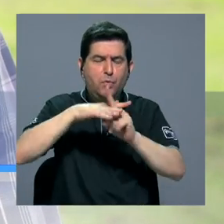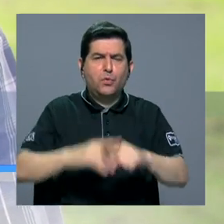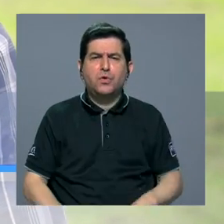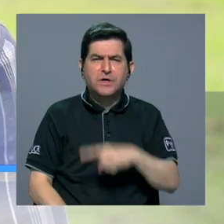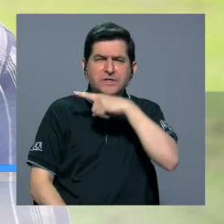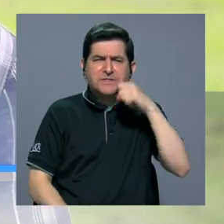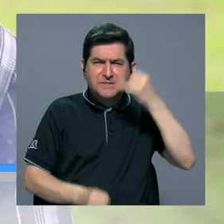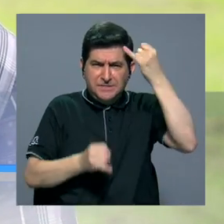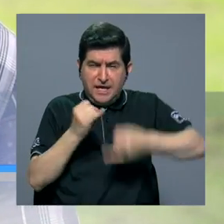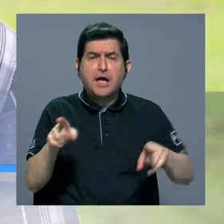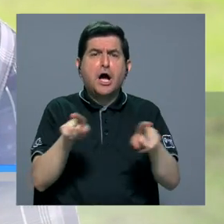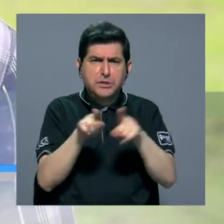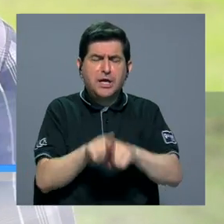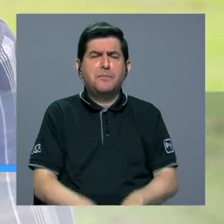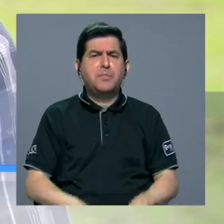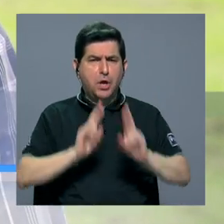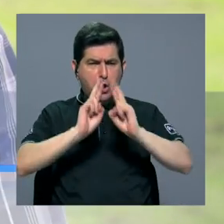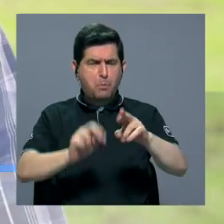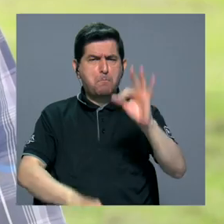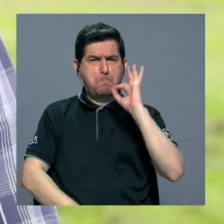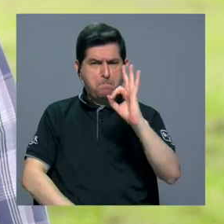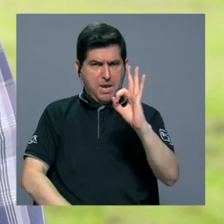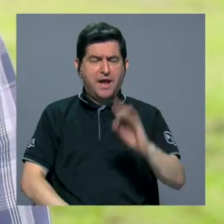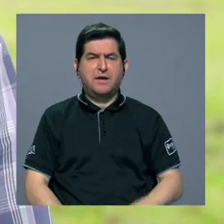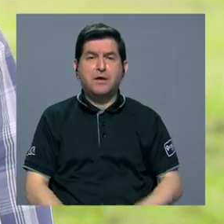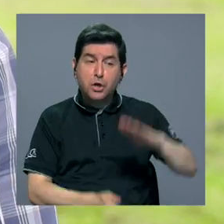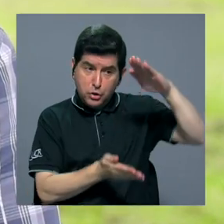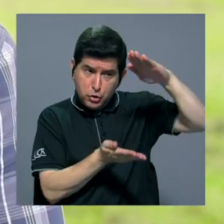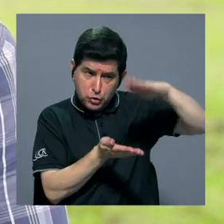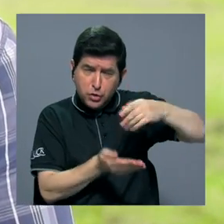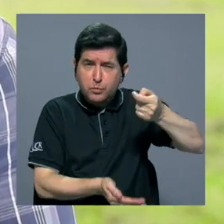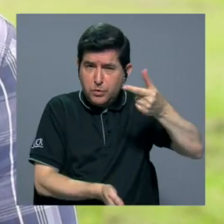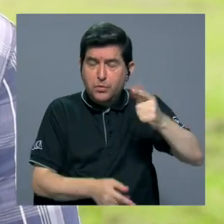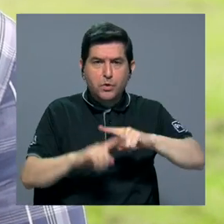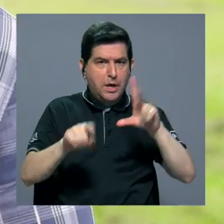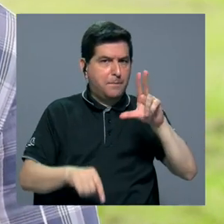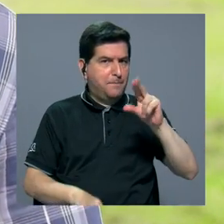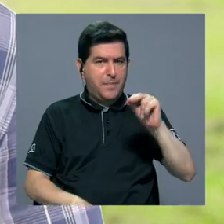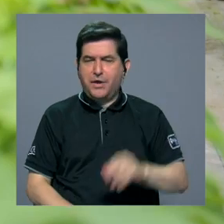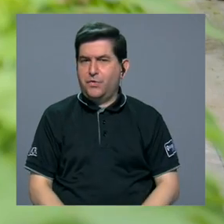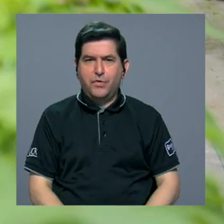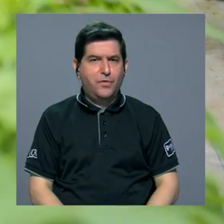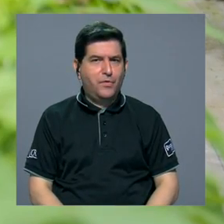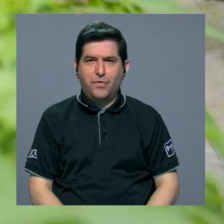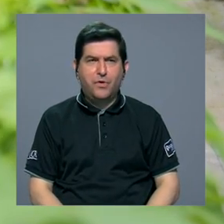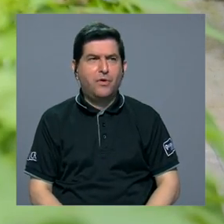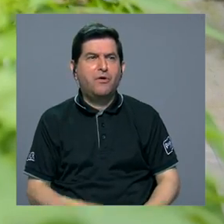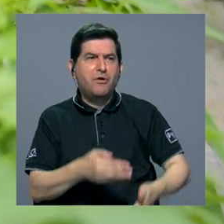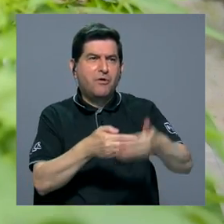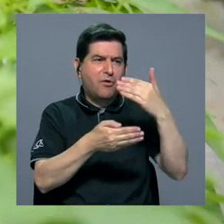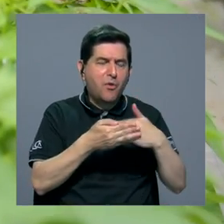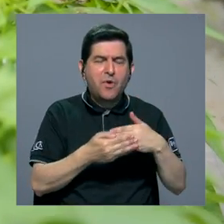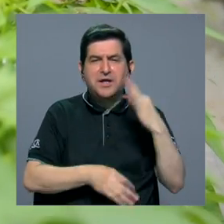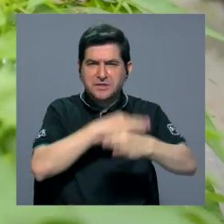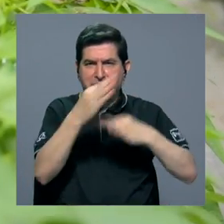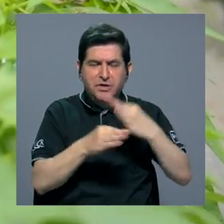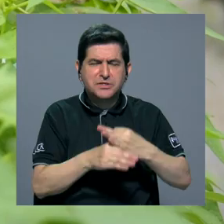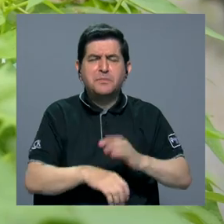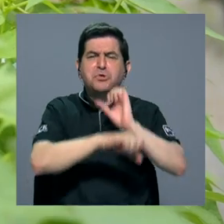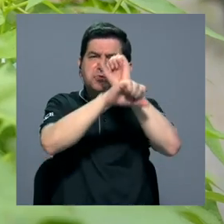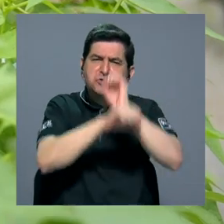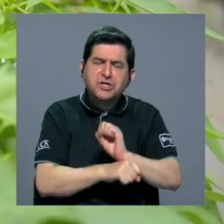terminal, ella también va a producir bien. Va a mermar su rendimiento, pero no lo va a mermar como lo hacen las variedades que